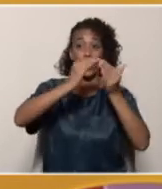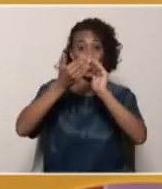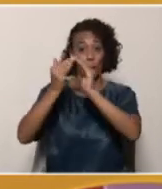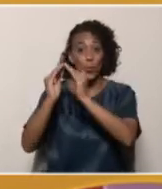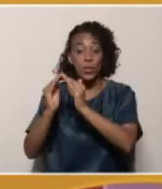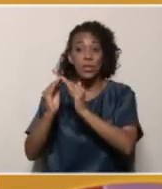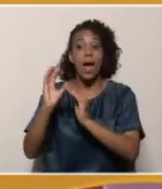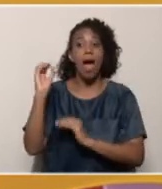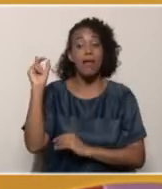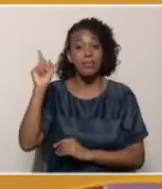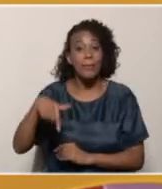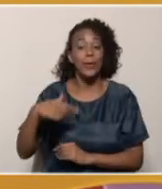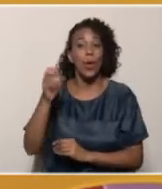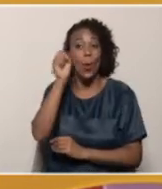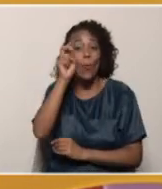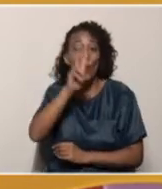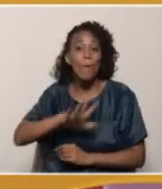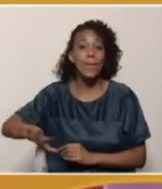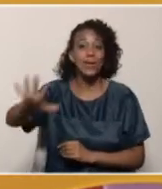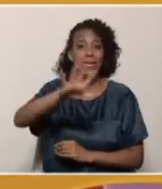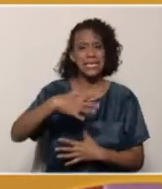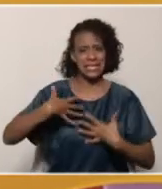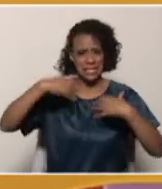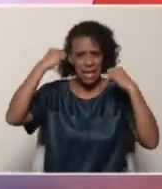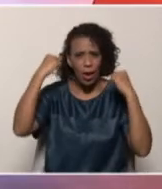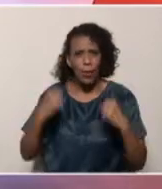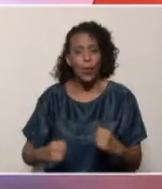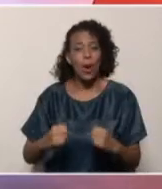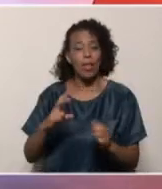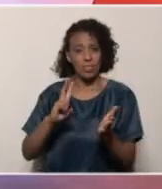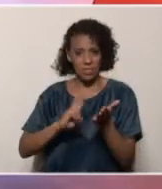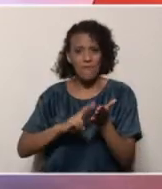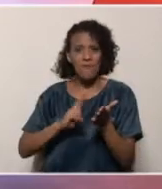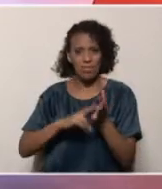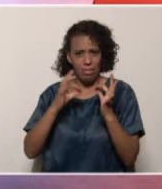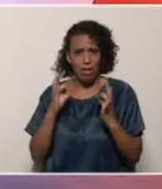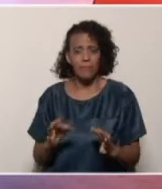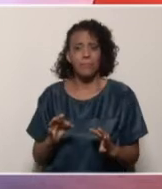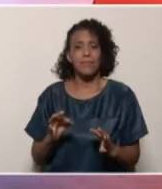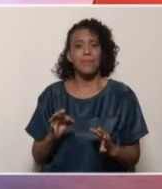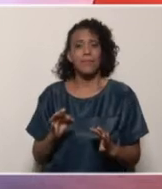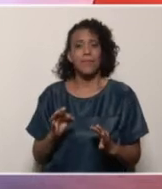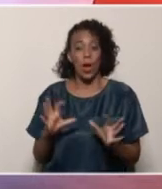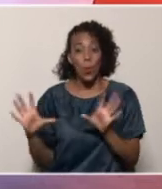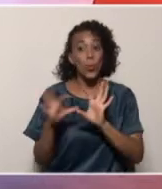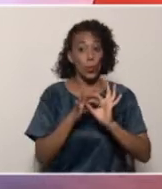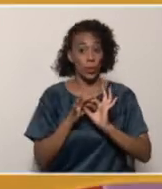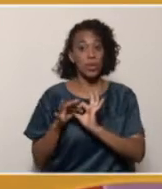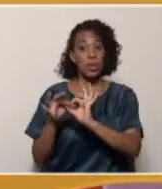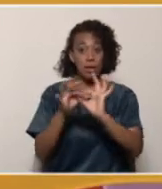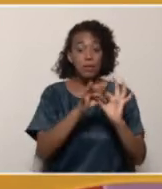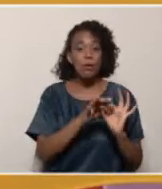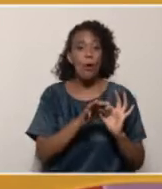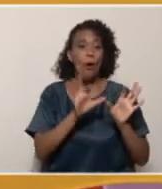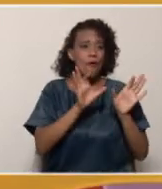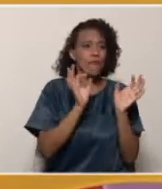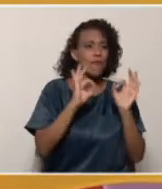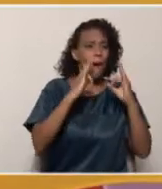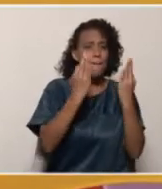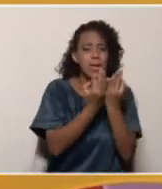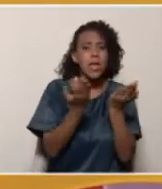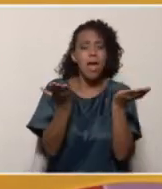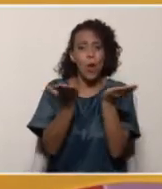como país estoy super segura profe que mientras estemos unidos vamos a lograr